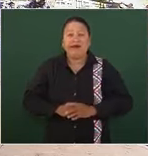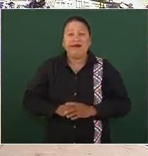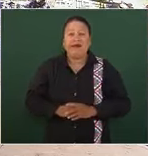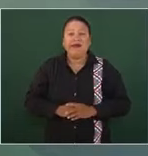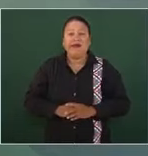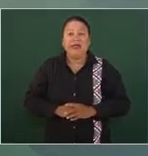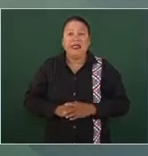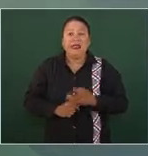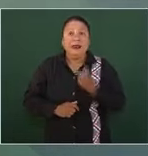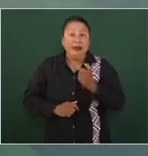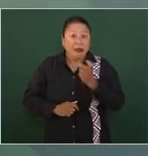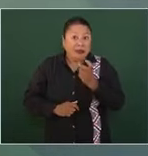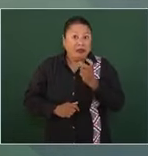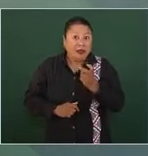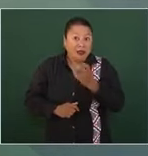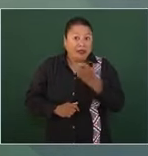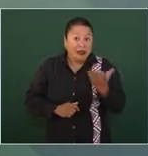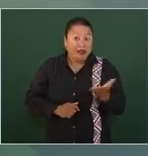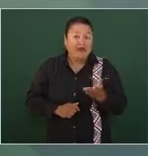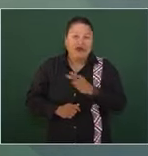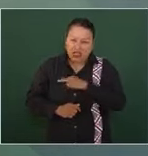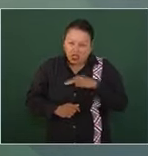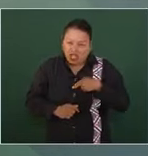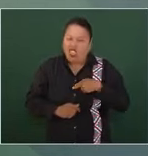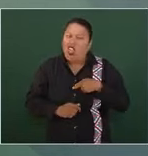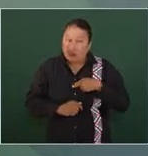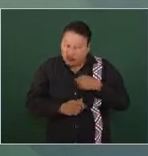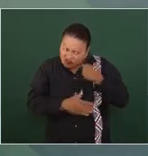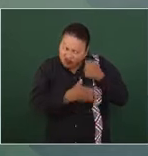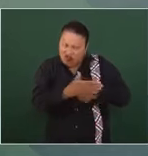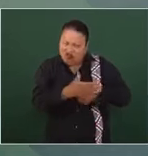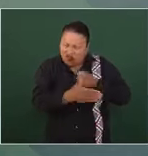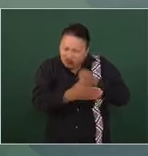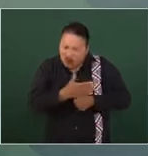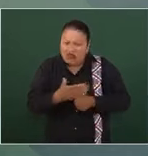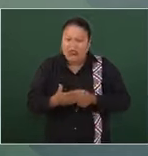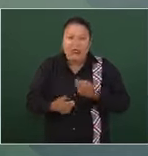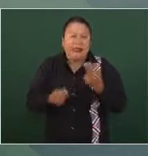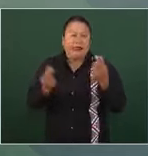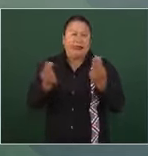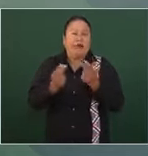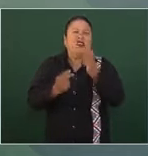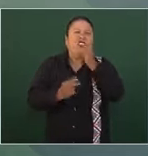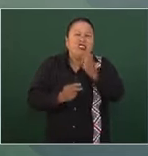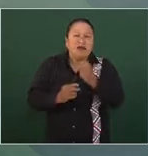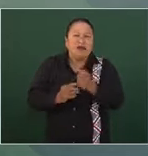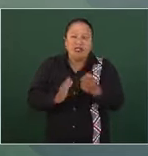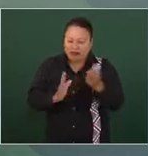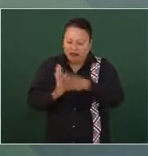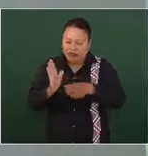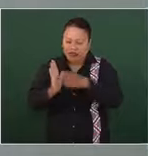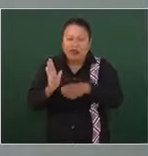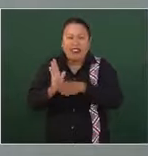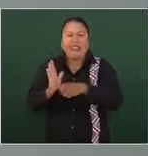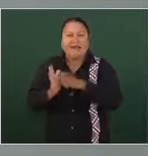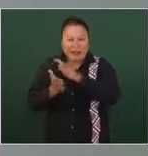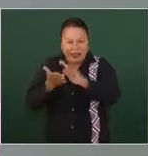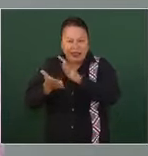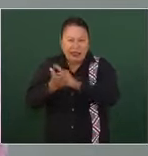por eso vamos a seguir insistiendo en la reforma al poder judicial